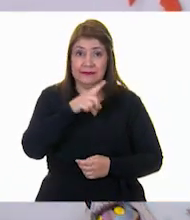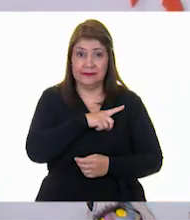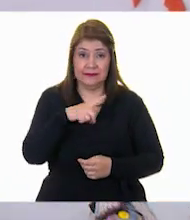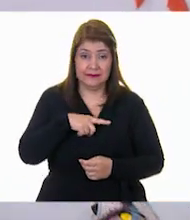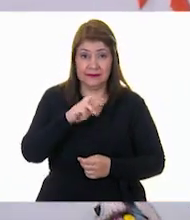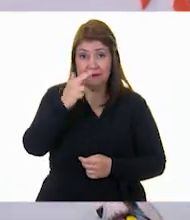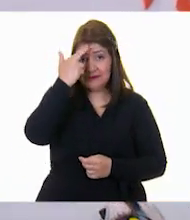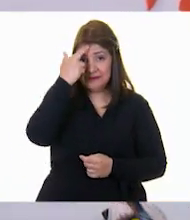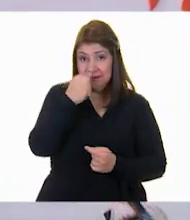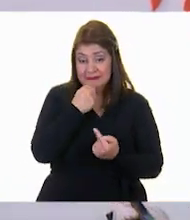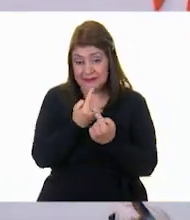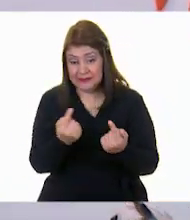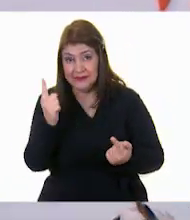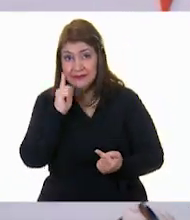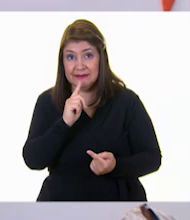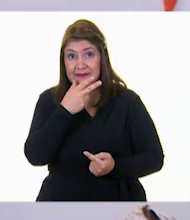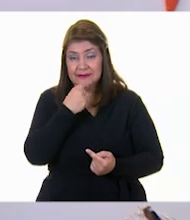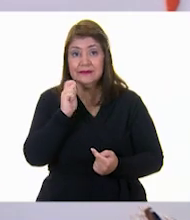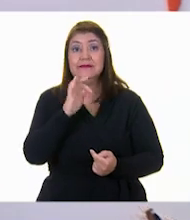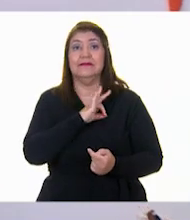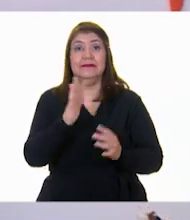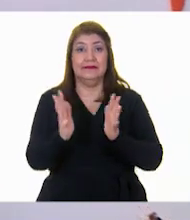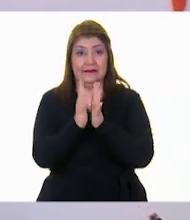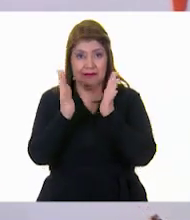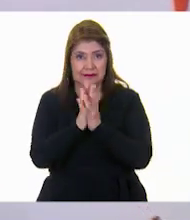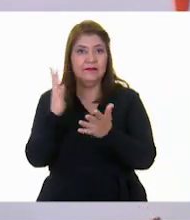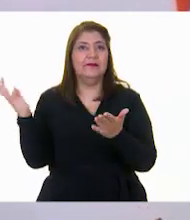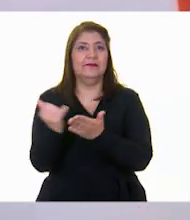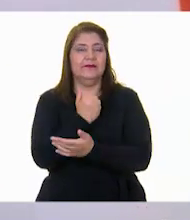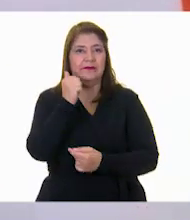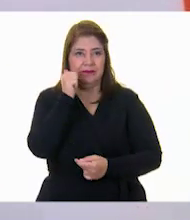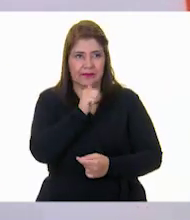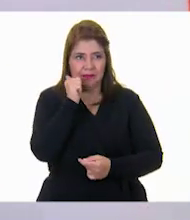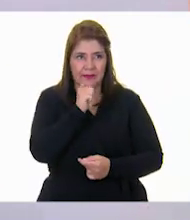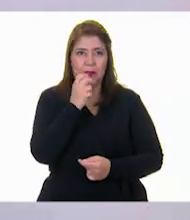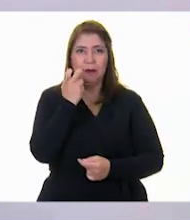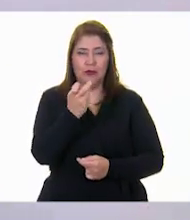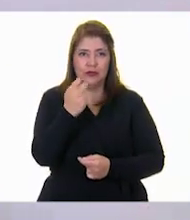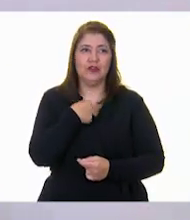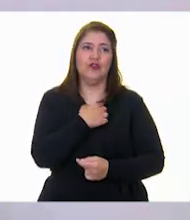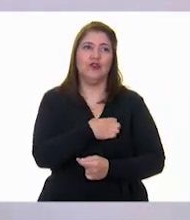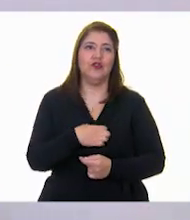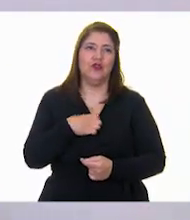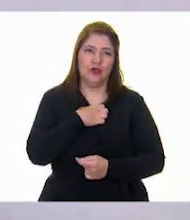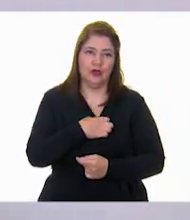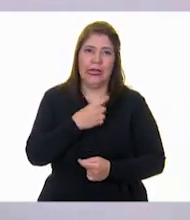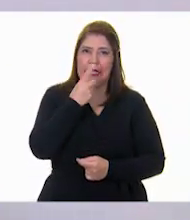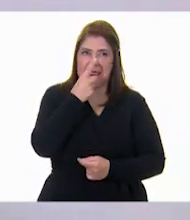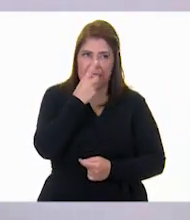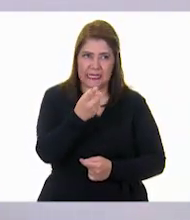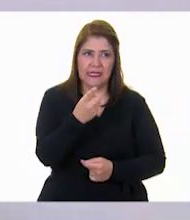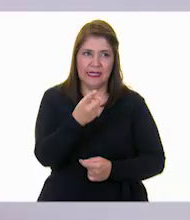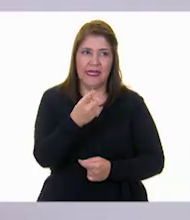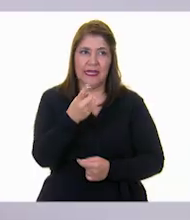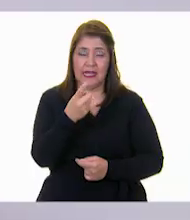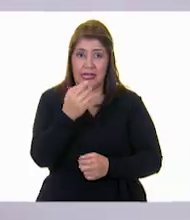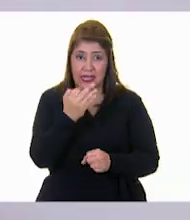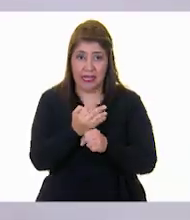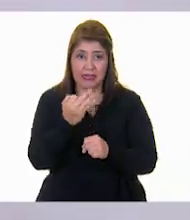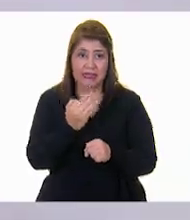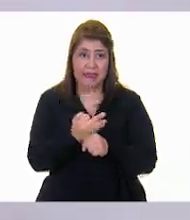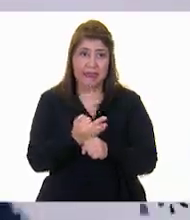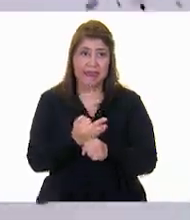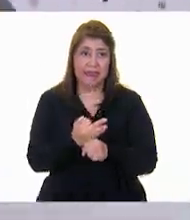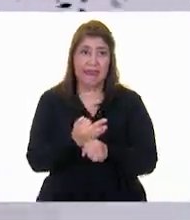que las niñas y los niños que participan siempre ganan, ¿eh? Por eso, estoy muy contenta en decir que esto es